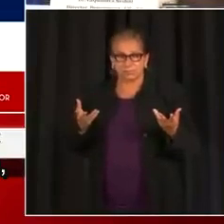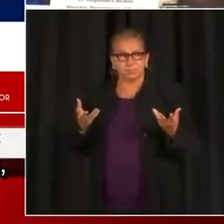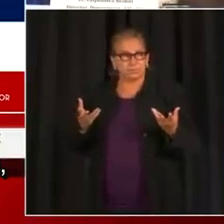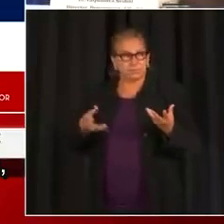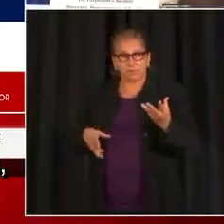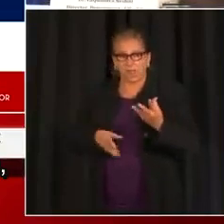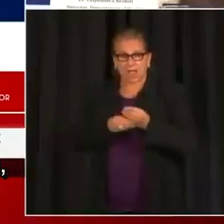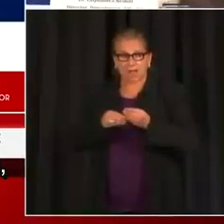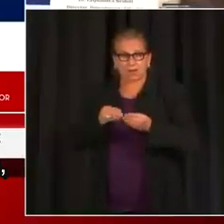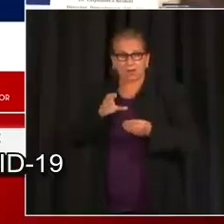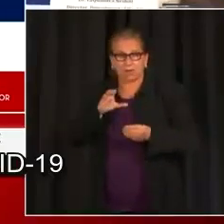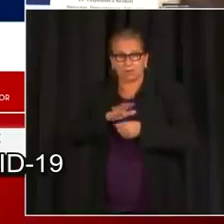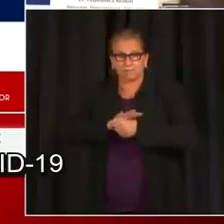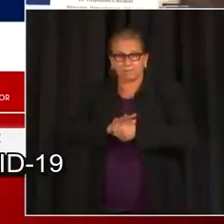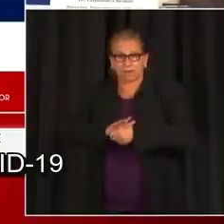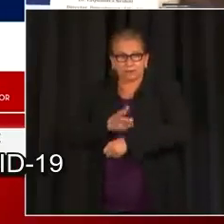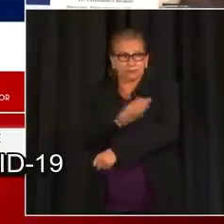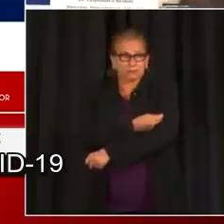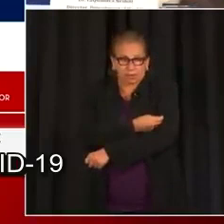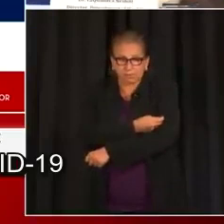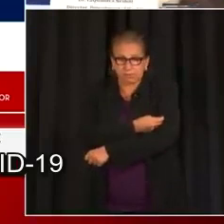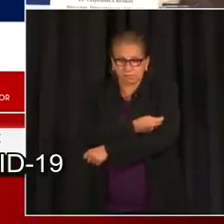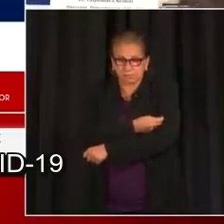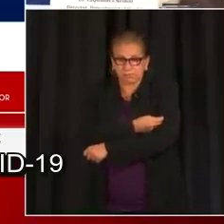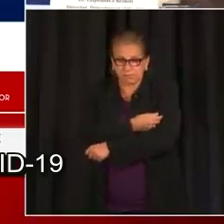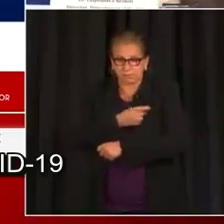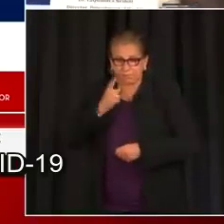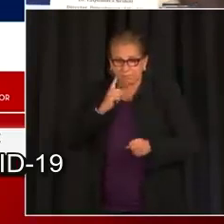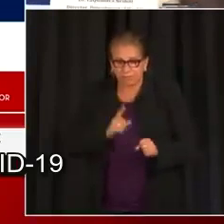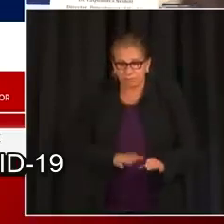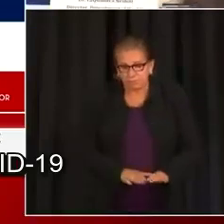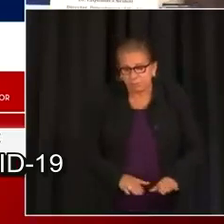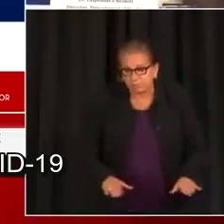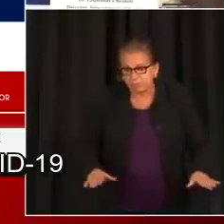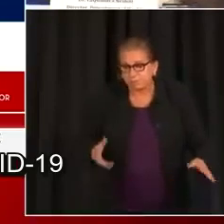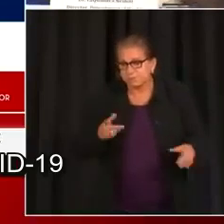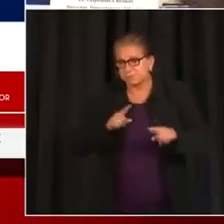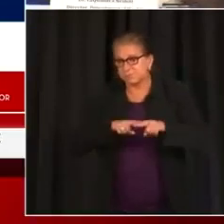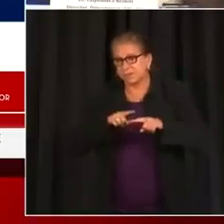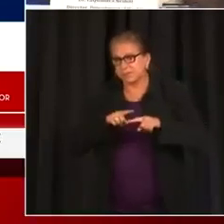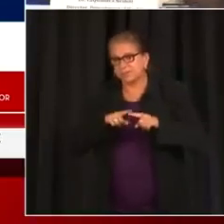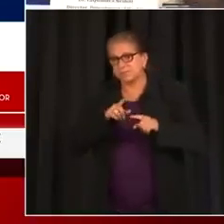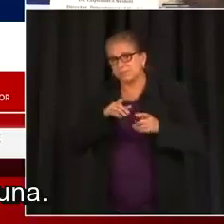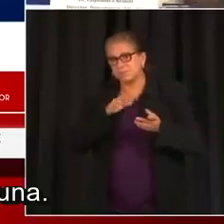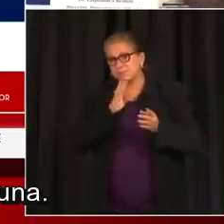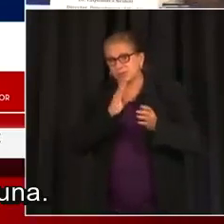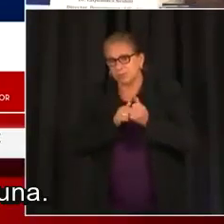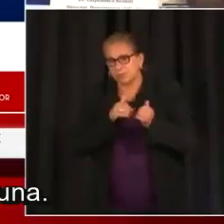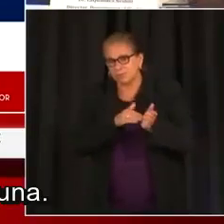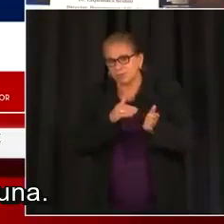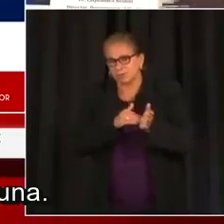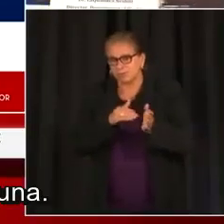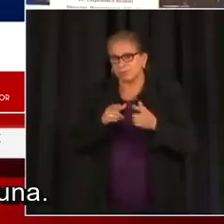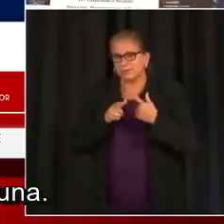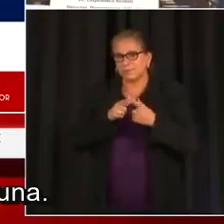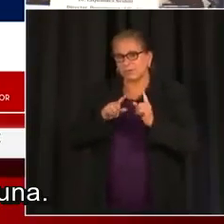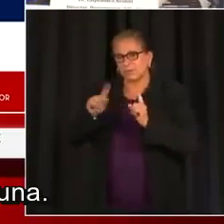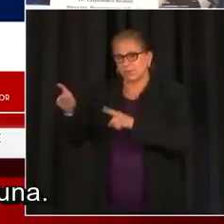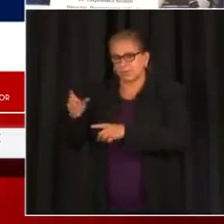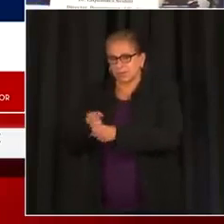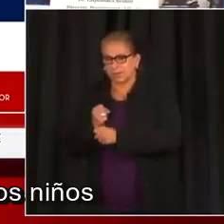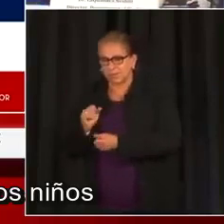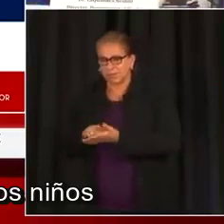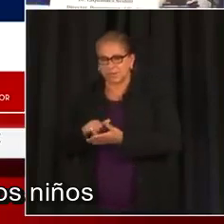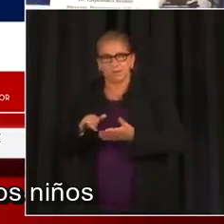como dijo la alcaldesa, agregar la vacuna contra la COVID-19 a esa misma cita o recibir simplemente la vacuna